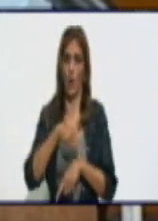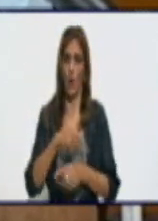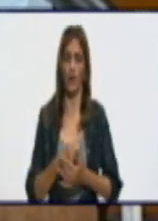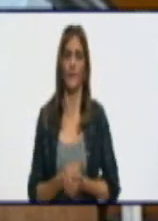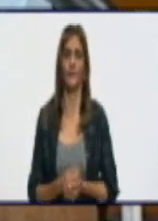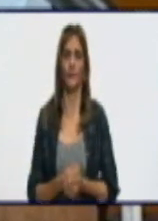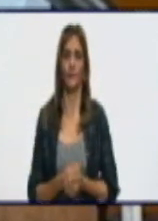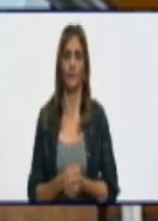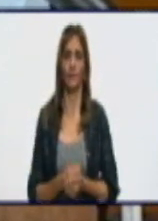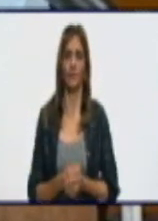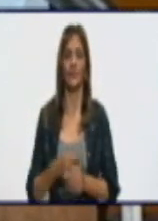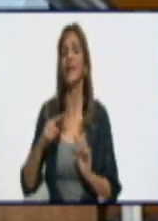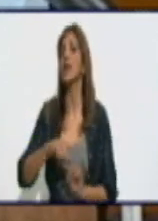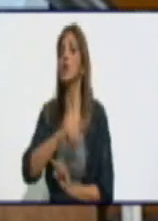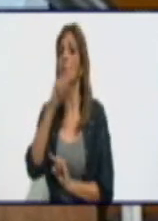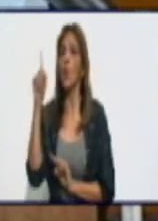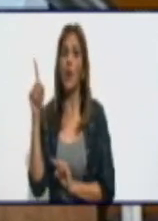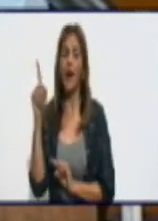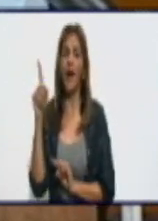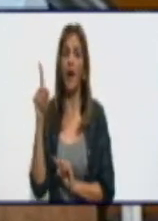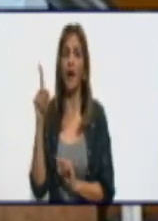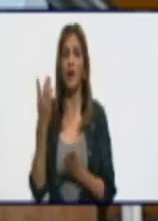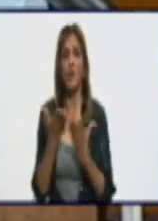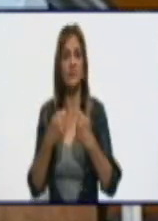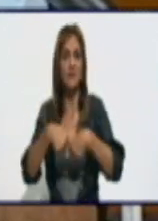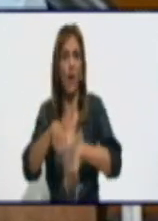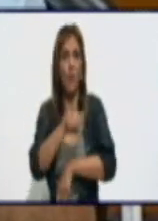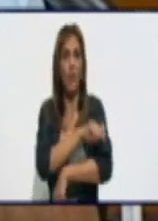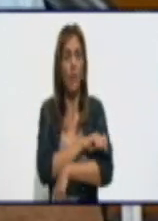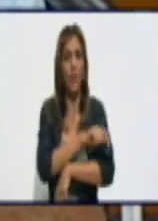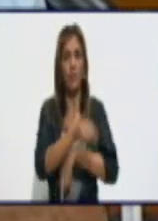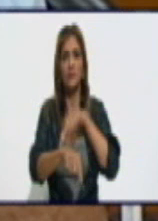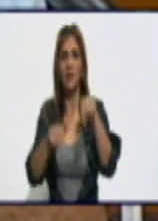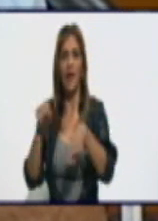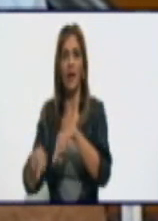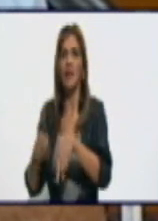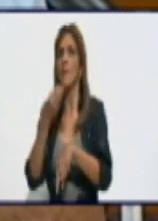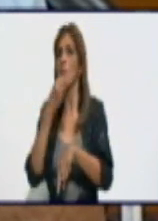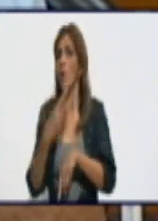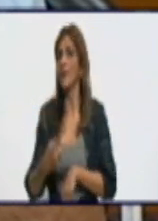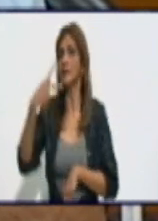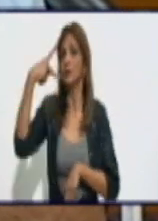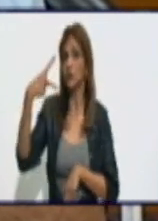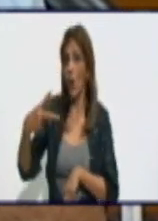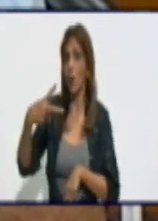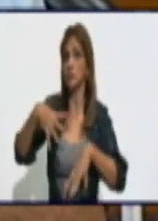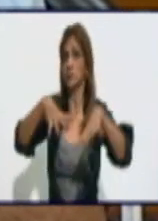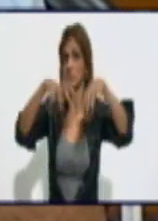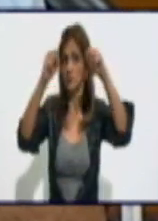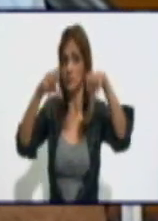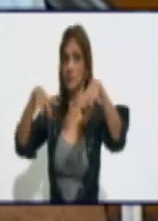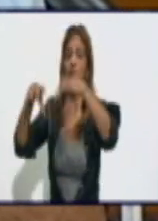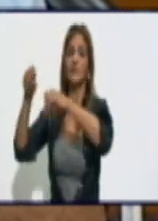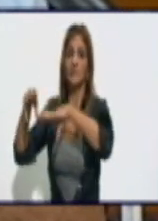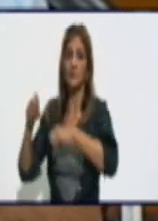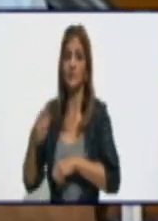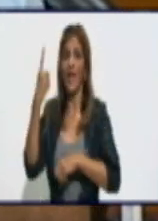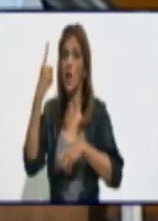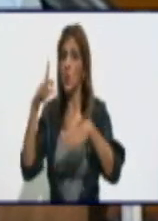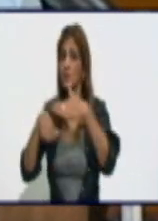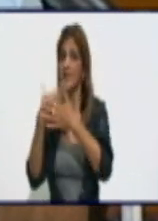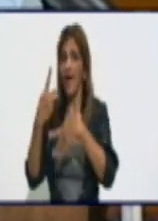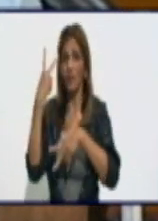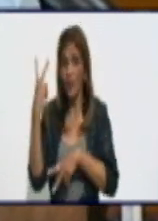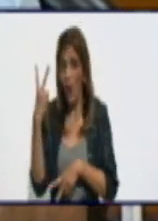premisa ningún circuito debe de afectarse dos veces al día, a no ser los bloques comprendidos, entre